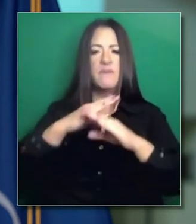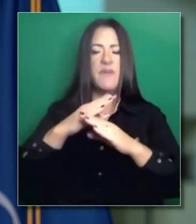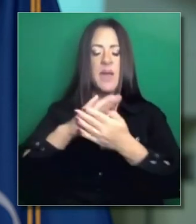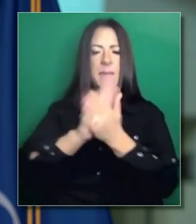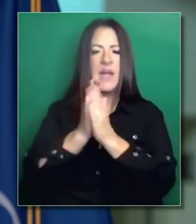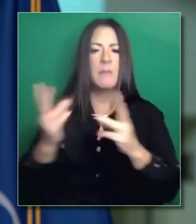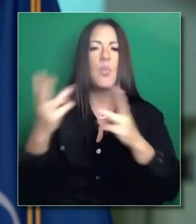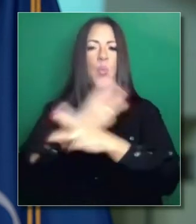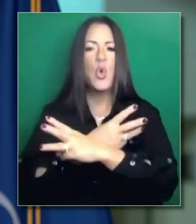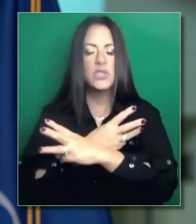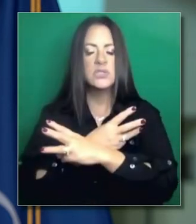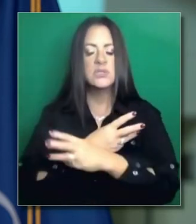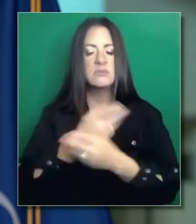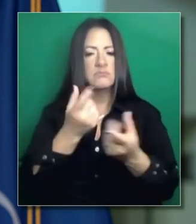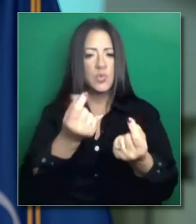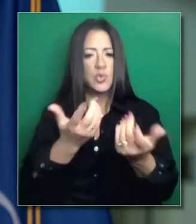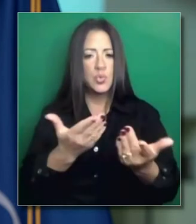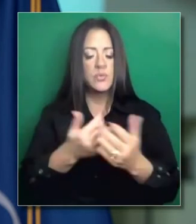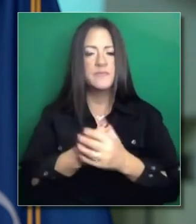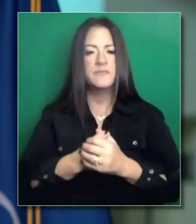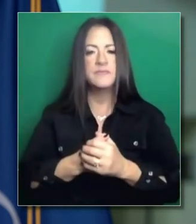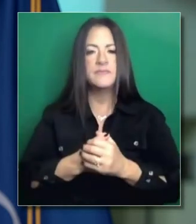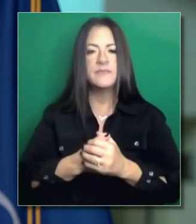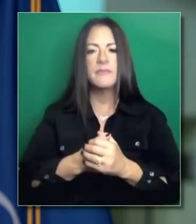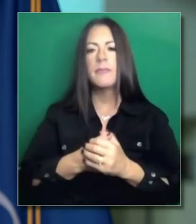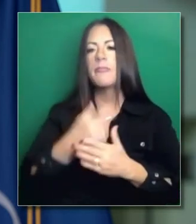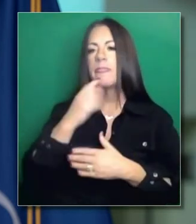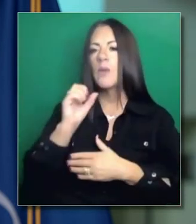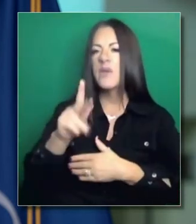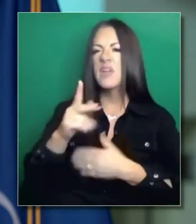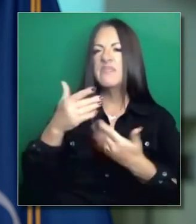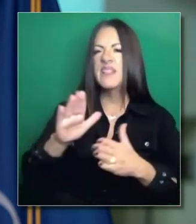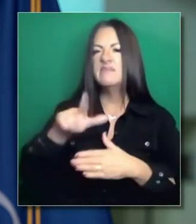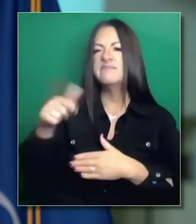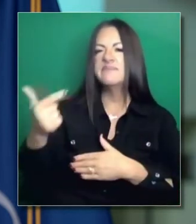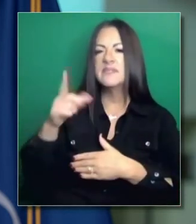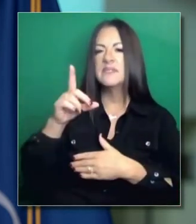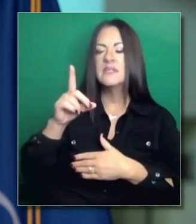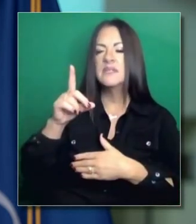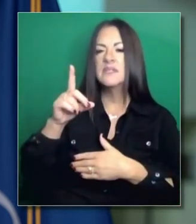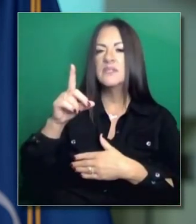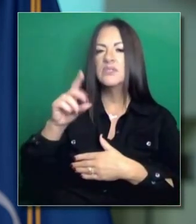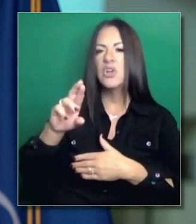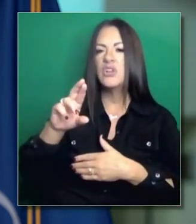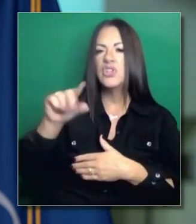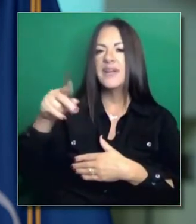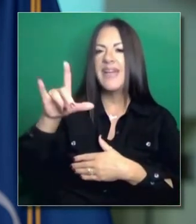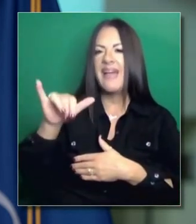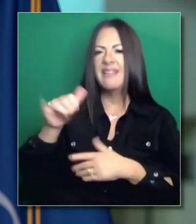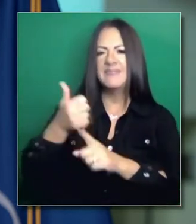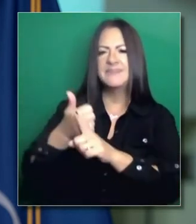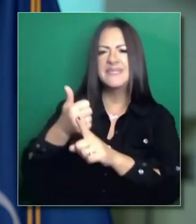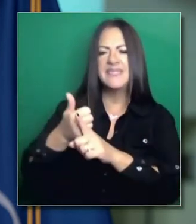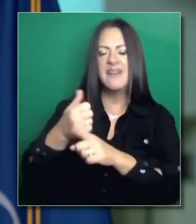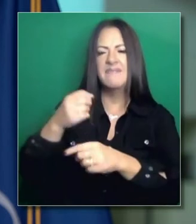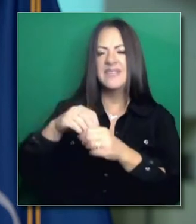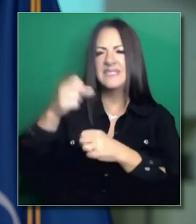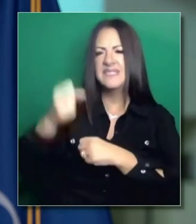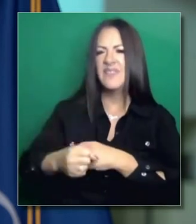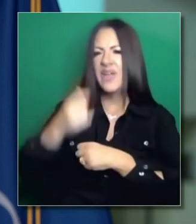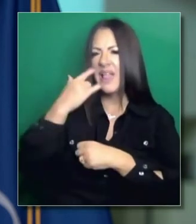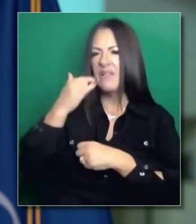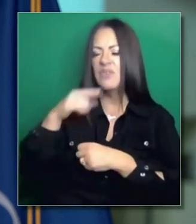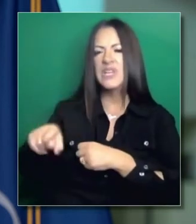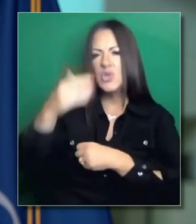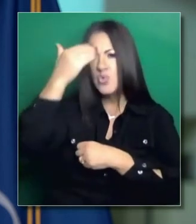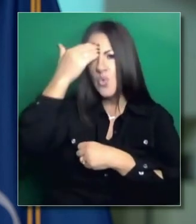Quiero aprovechar que tengo aquí al doctor Galley. Si me hace favor, doctor Galley, él está ahí en Los Ángeles y